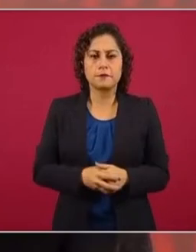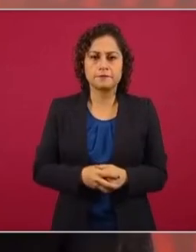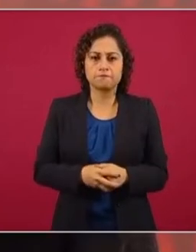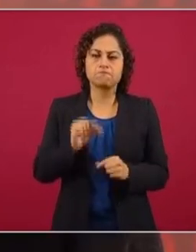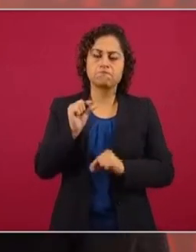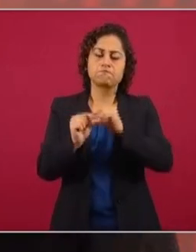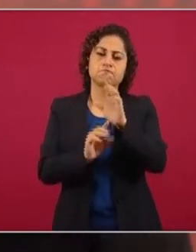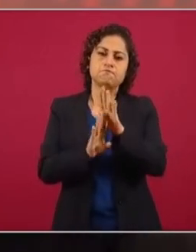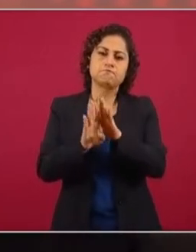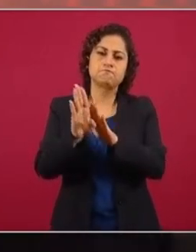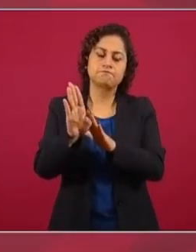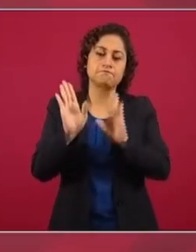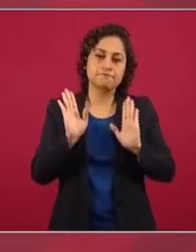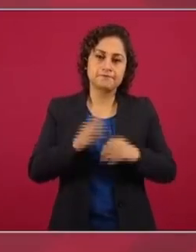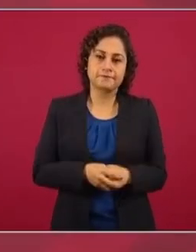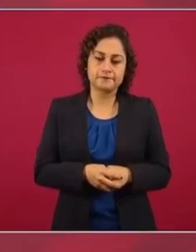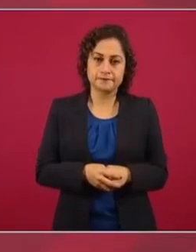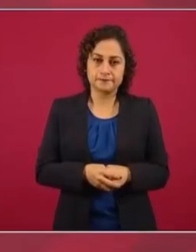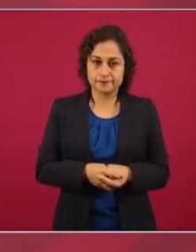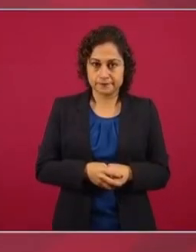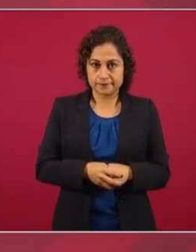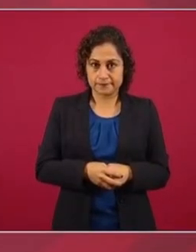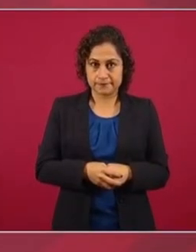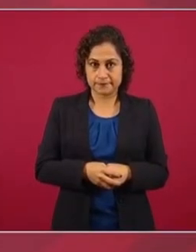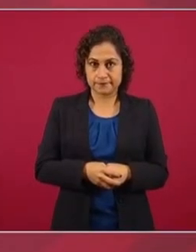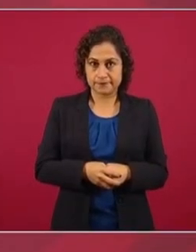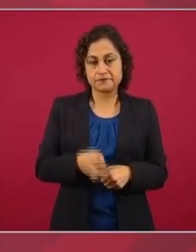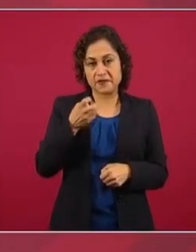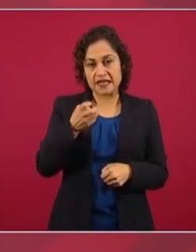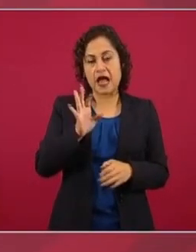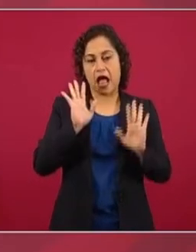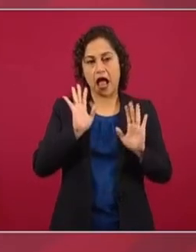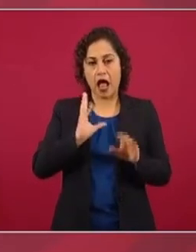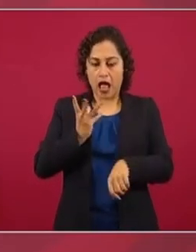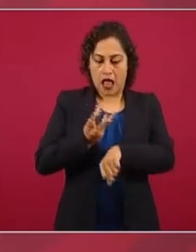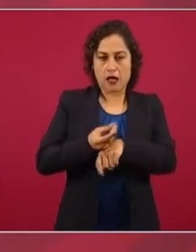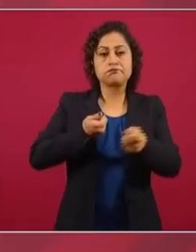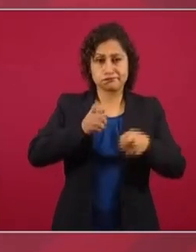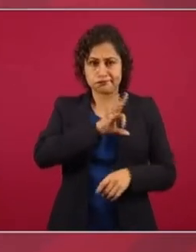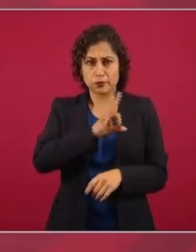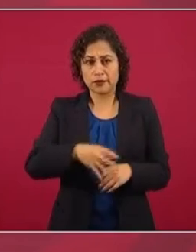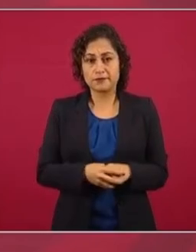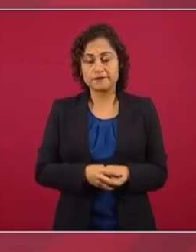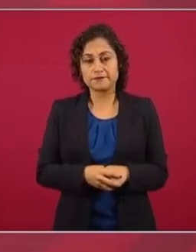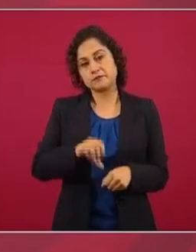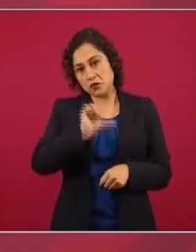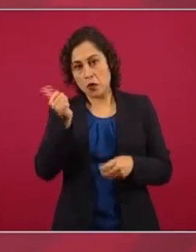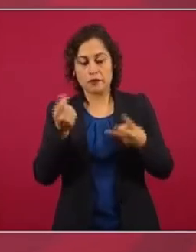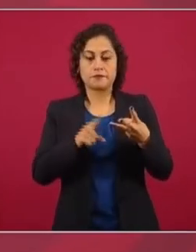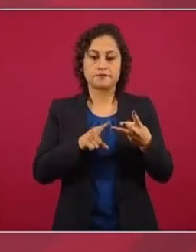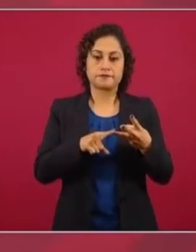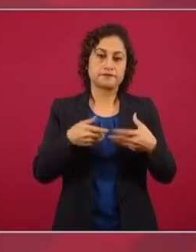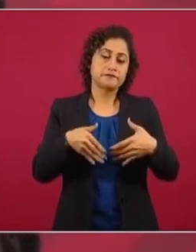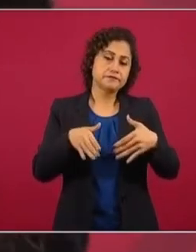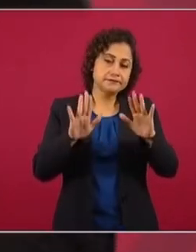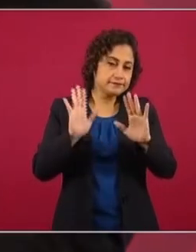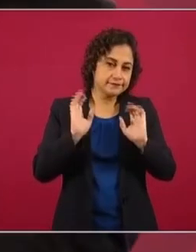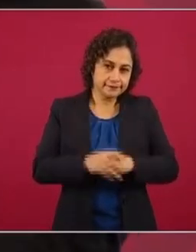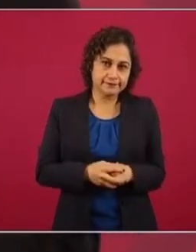Eso es más manejable. Y lo tercero, pero allá,